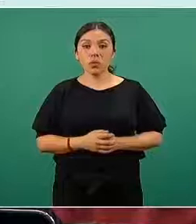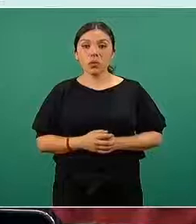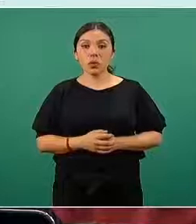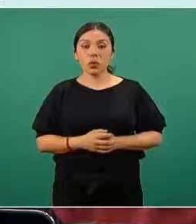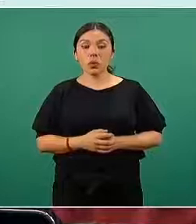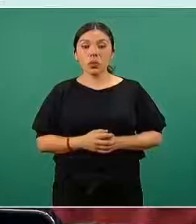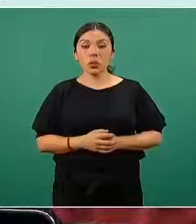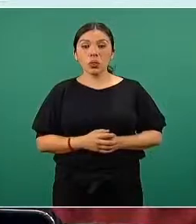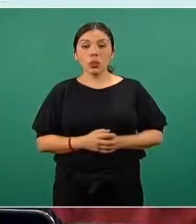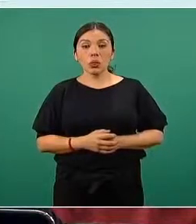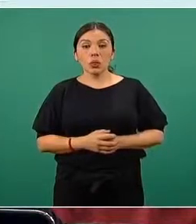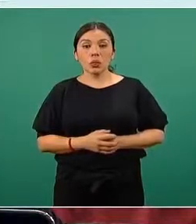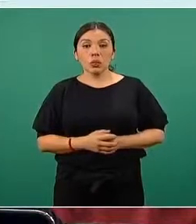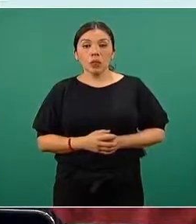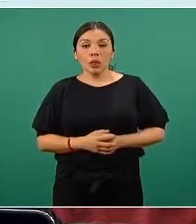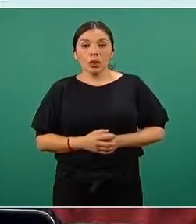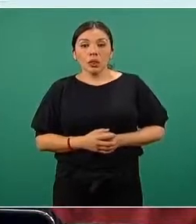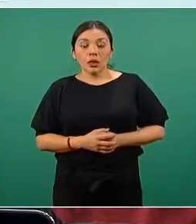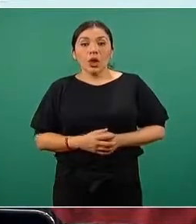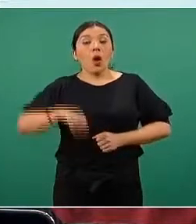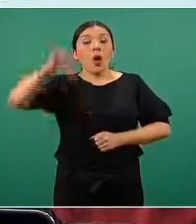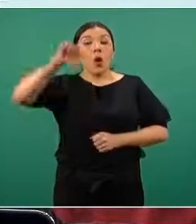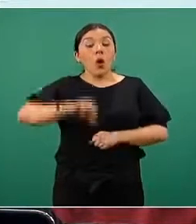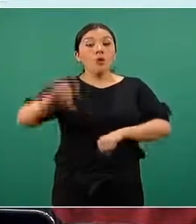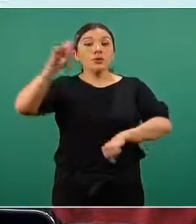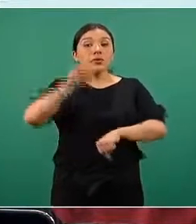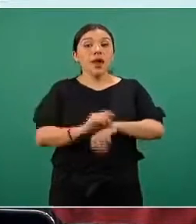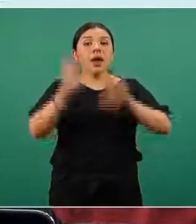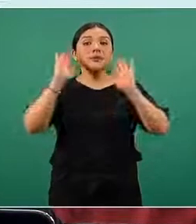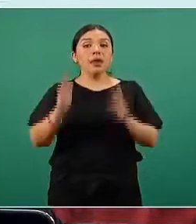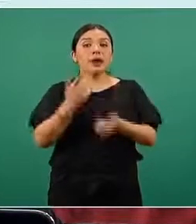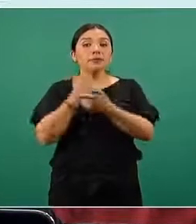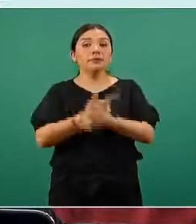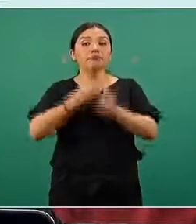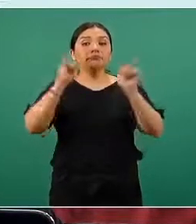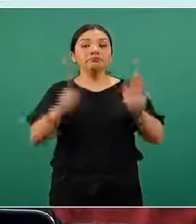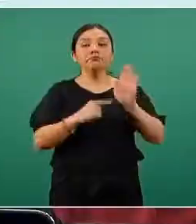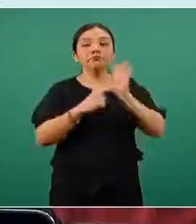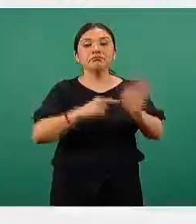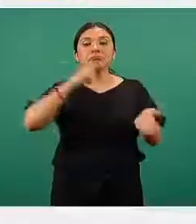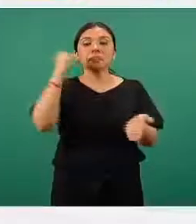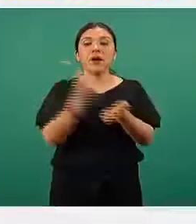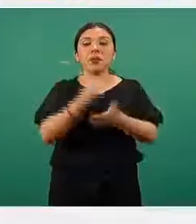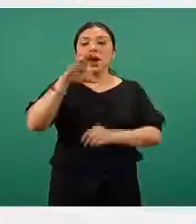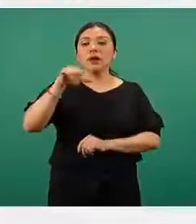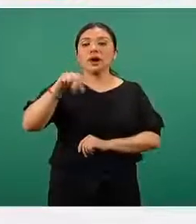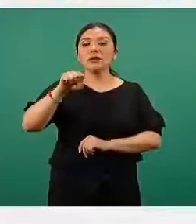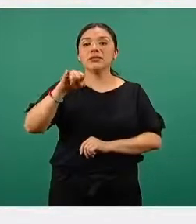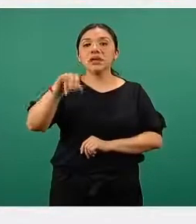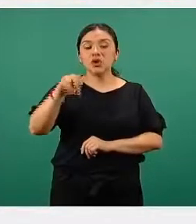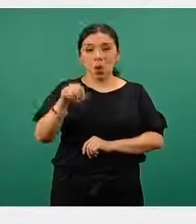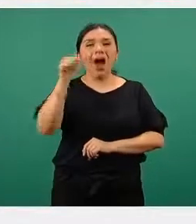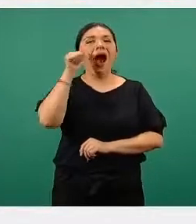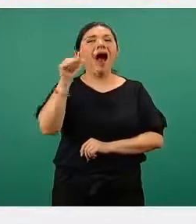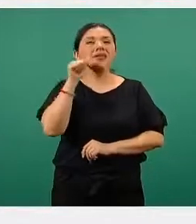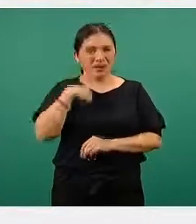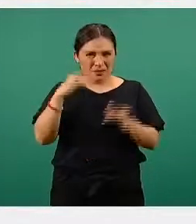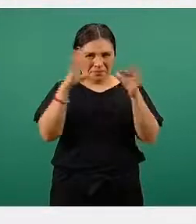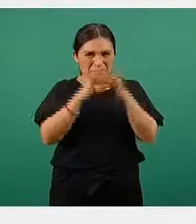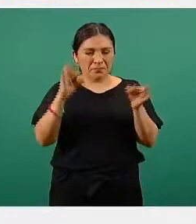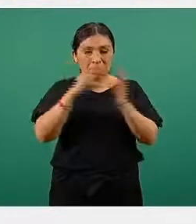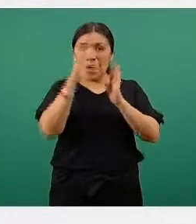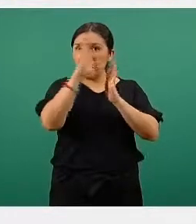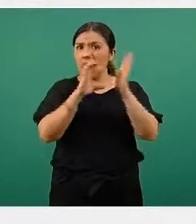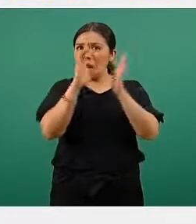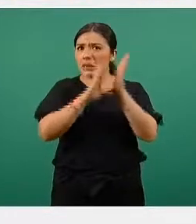Se liberó hoy la vacuna de CanSino, una nueva dotación. Ayer lo mencioné, no estaba en el